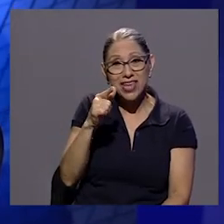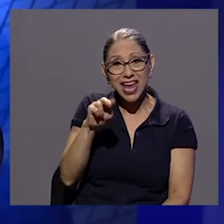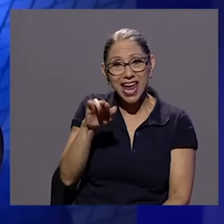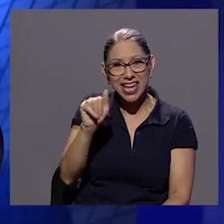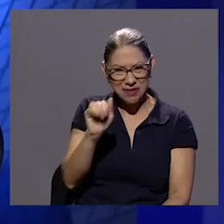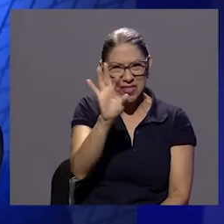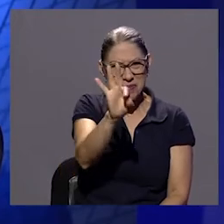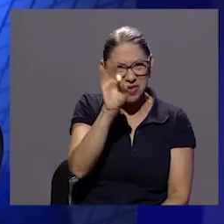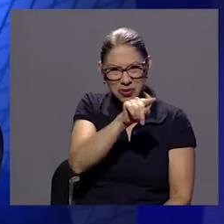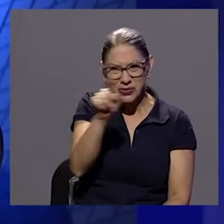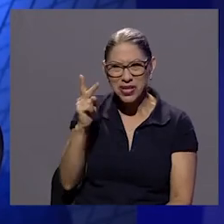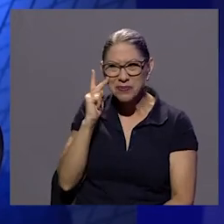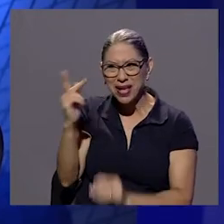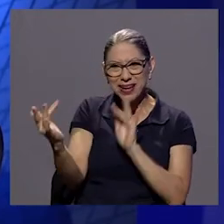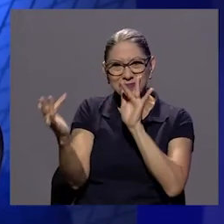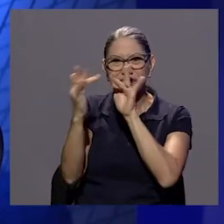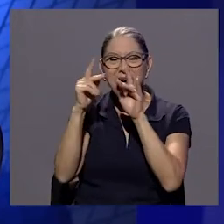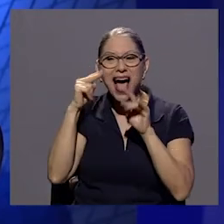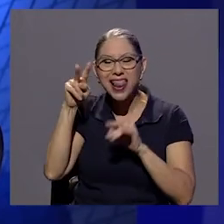vayan a leer también